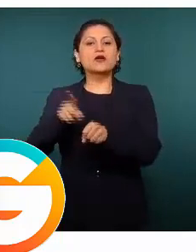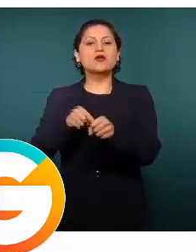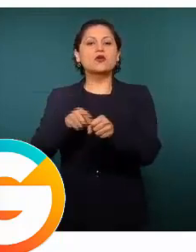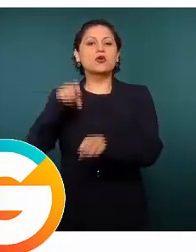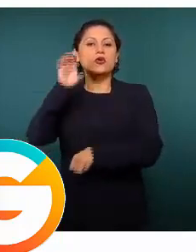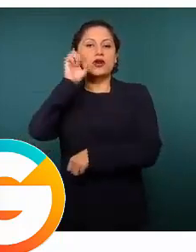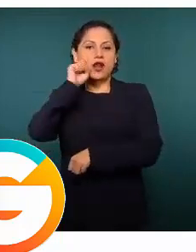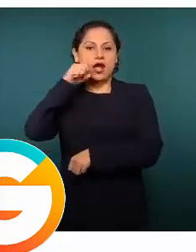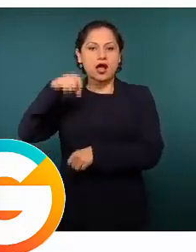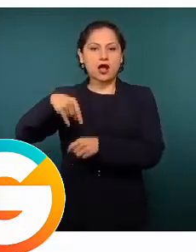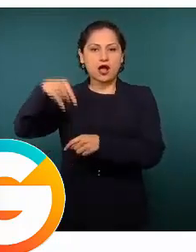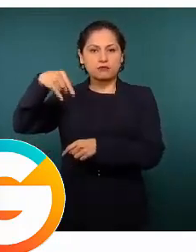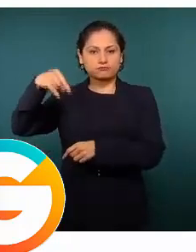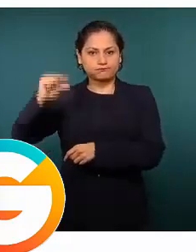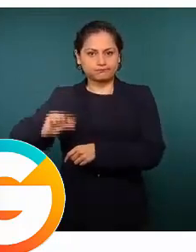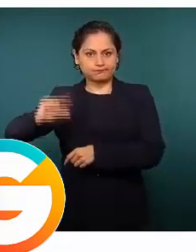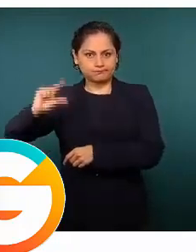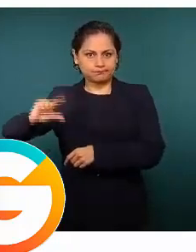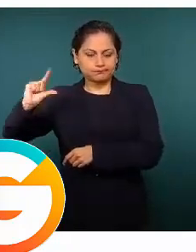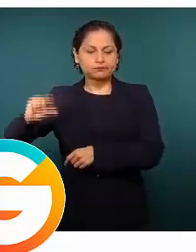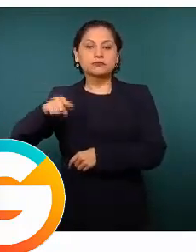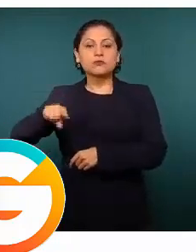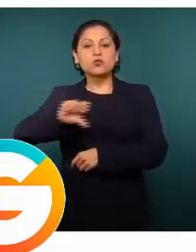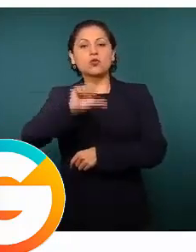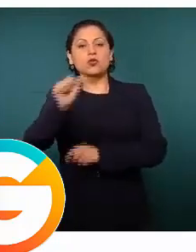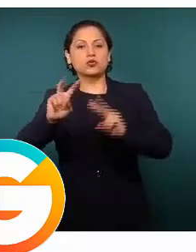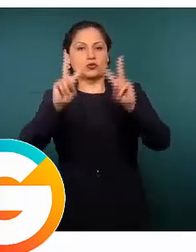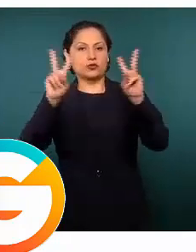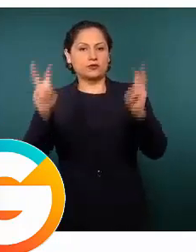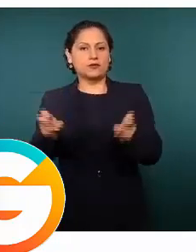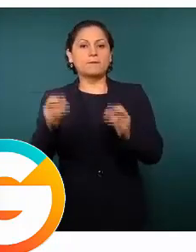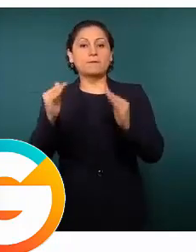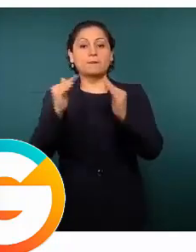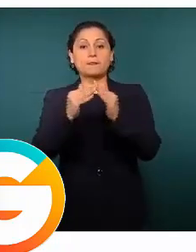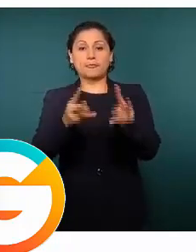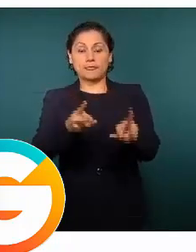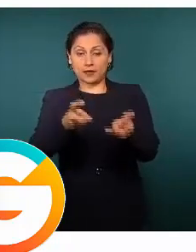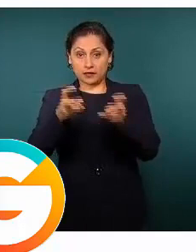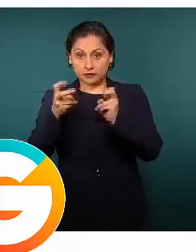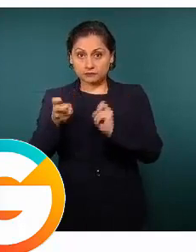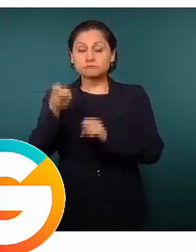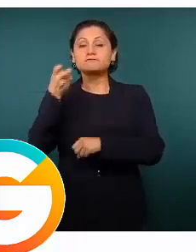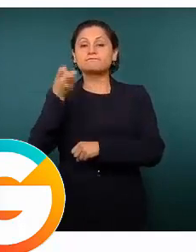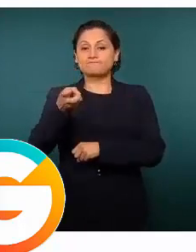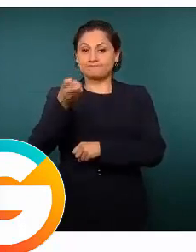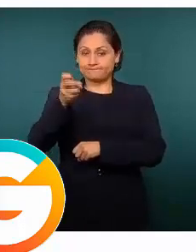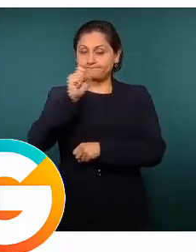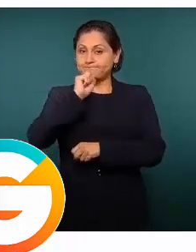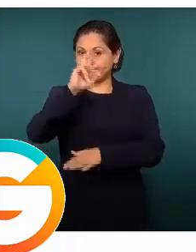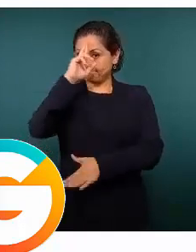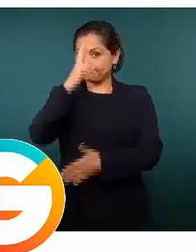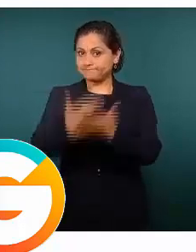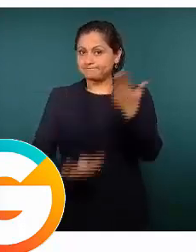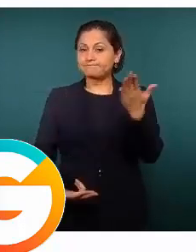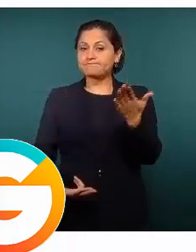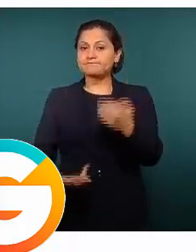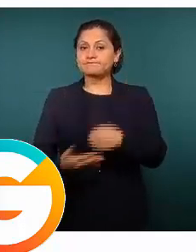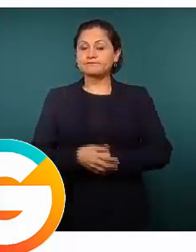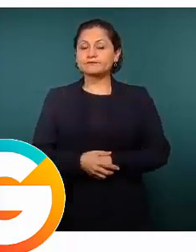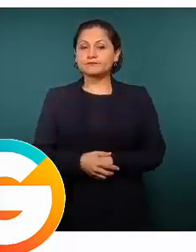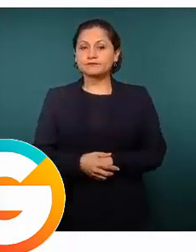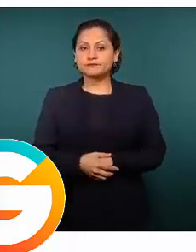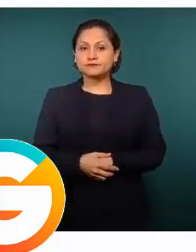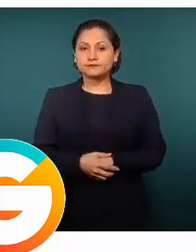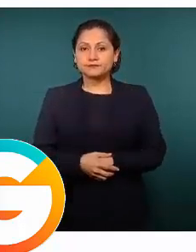barras naranjas. El robo a casa habitación, también un delito que se ha